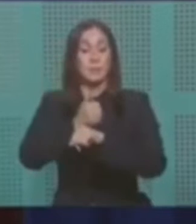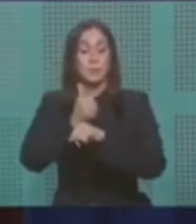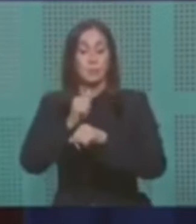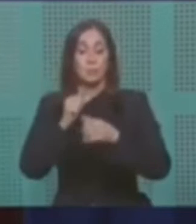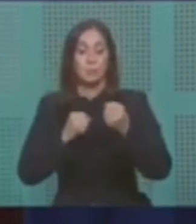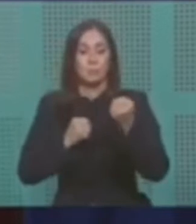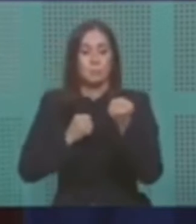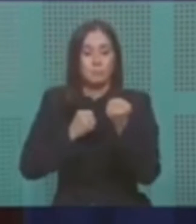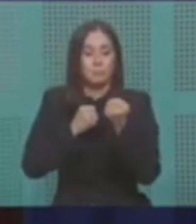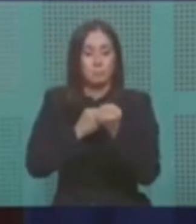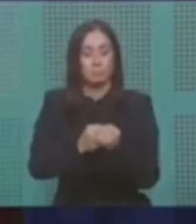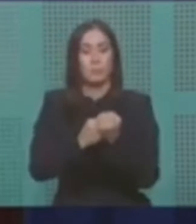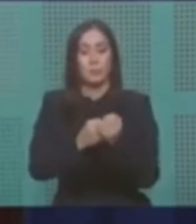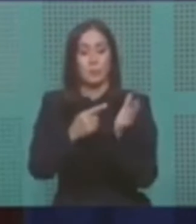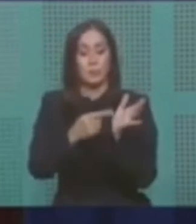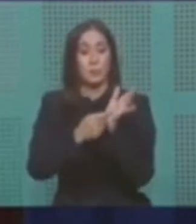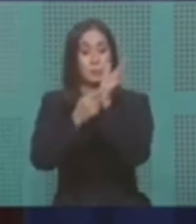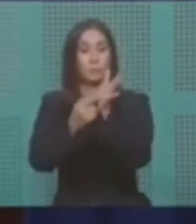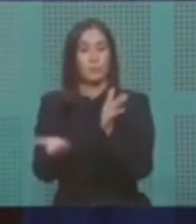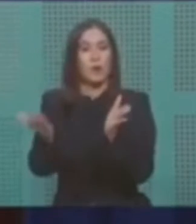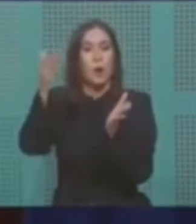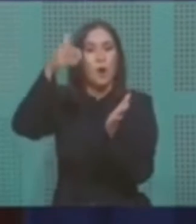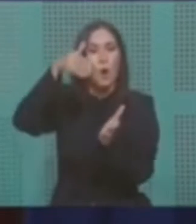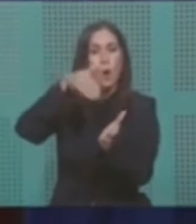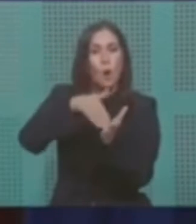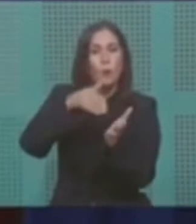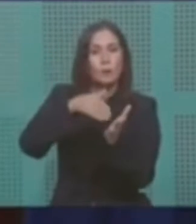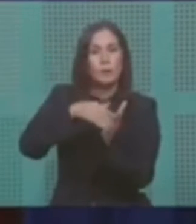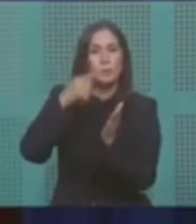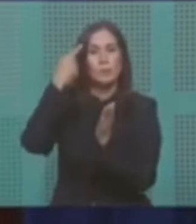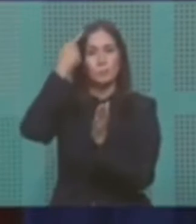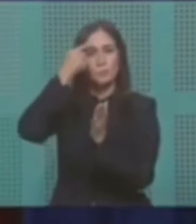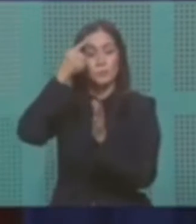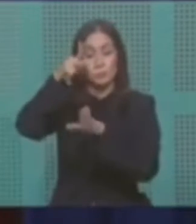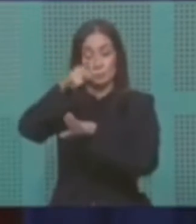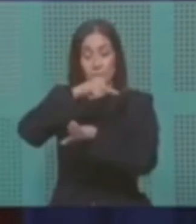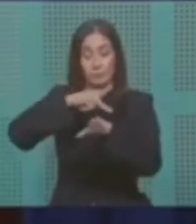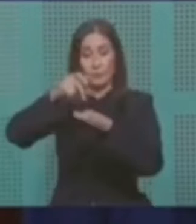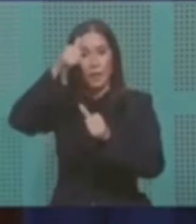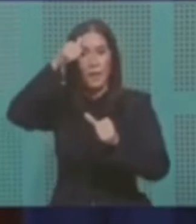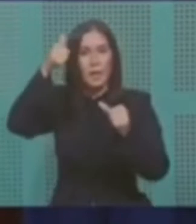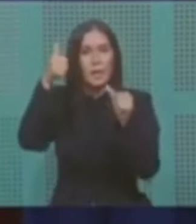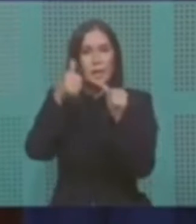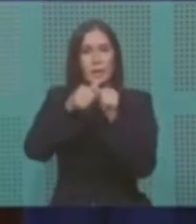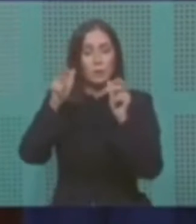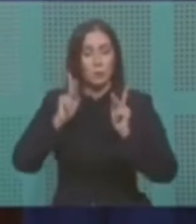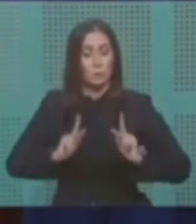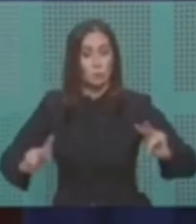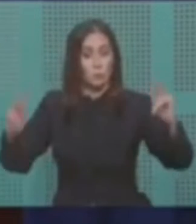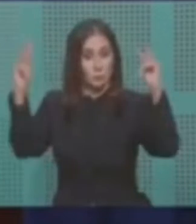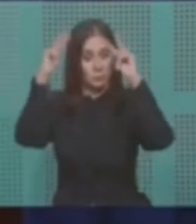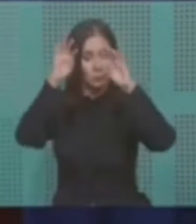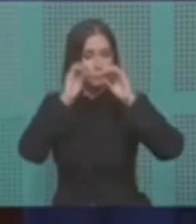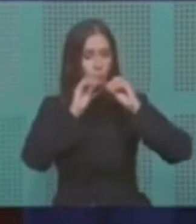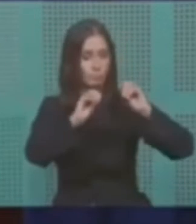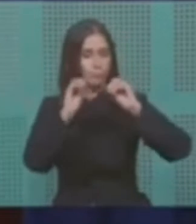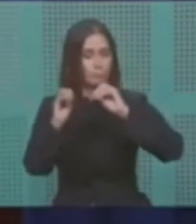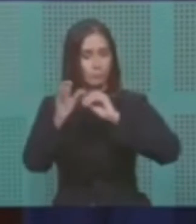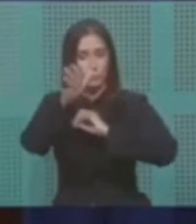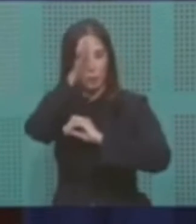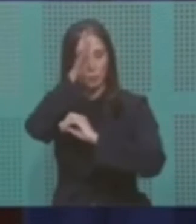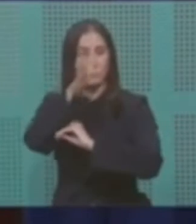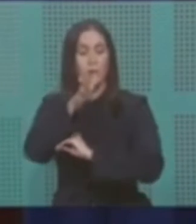Demostremos una vez más nuestro sentido de patria. Recordemos los mejores valores que nos enseñaron nuestros padres